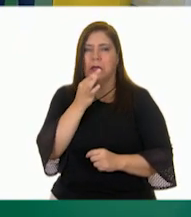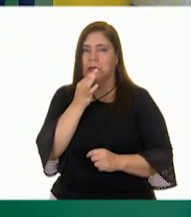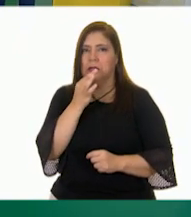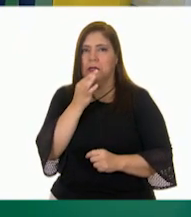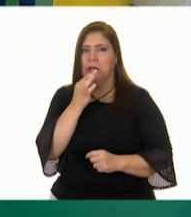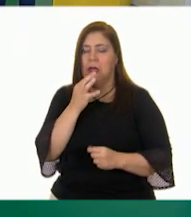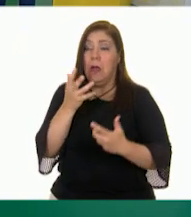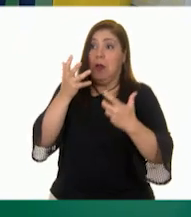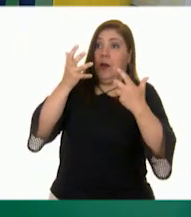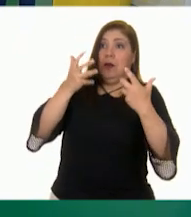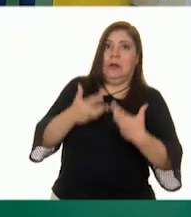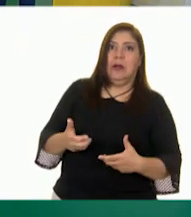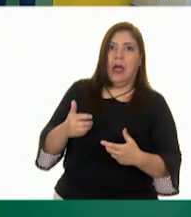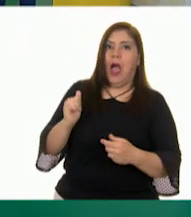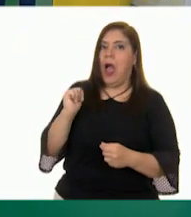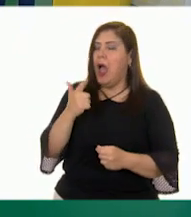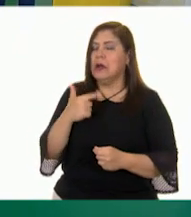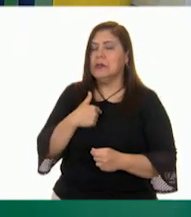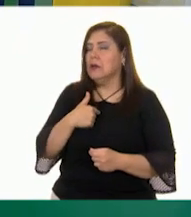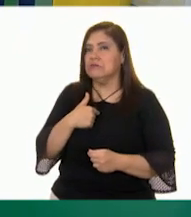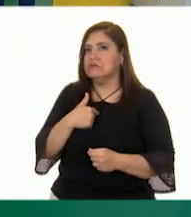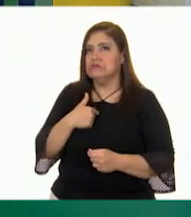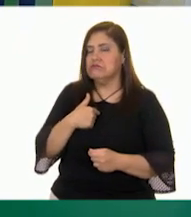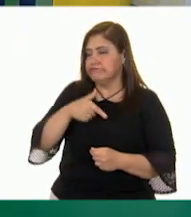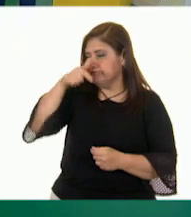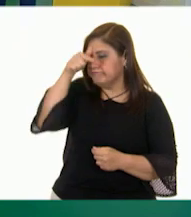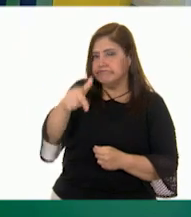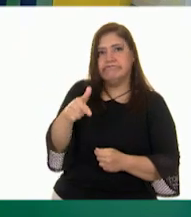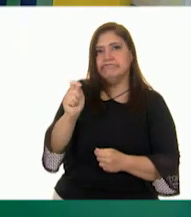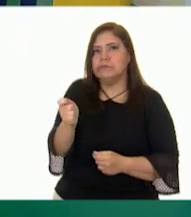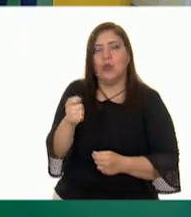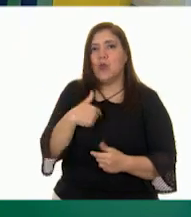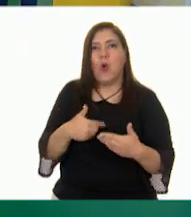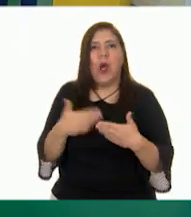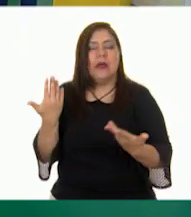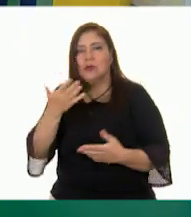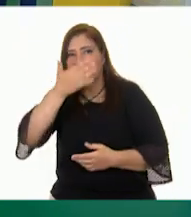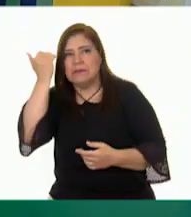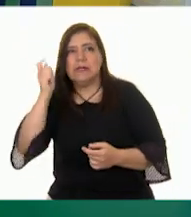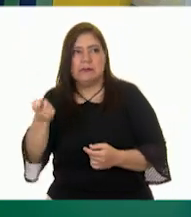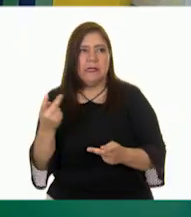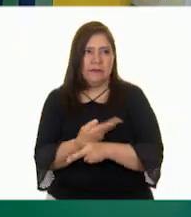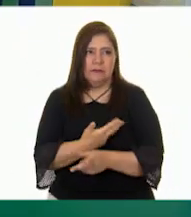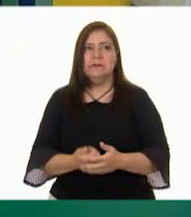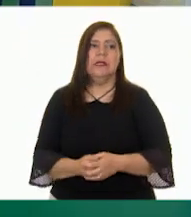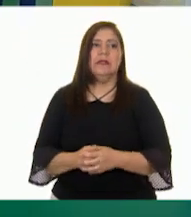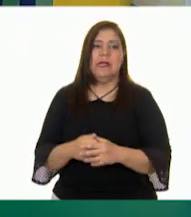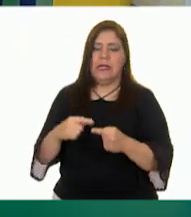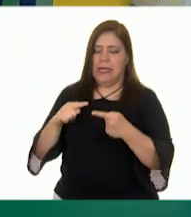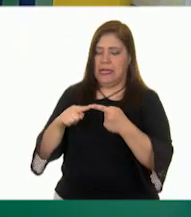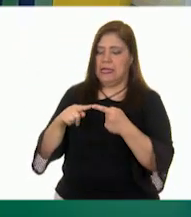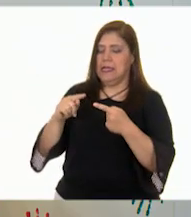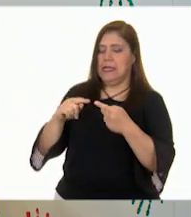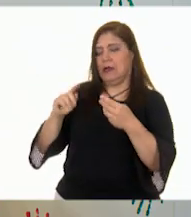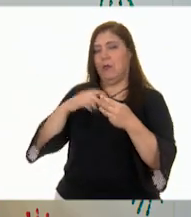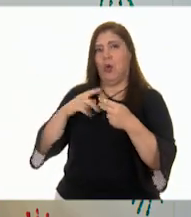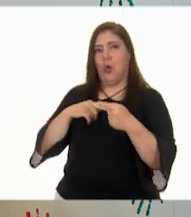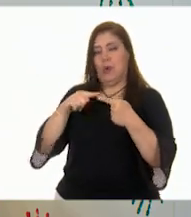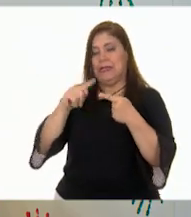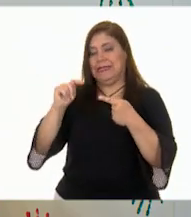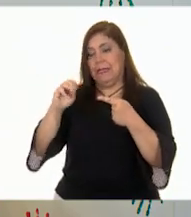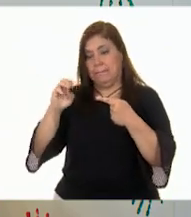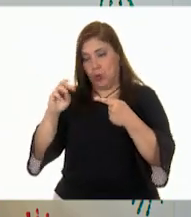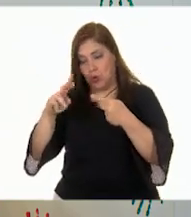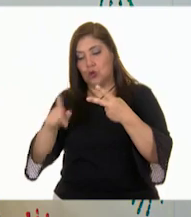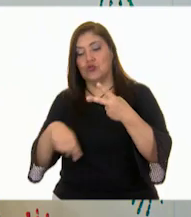producida por algo inesperado y repentino. Entonces, tenemos al temor, al susto. Sí.